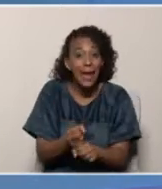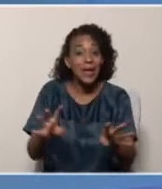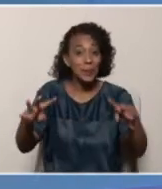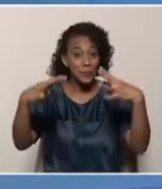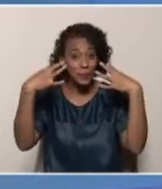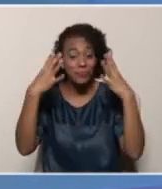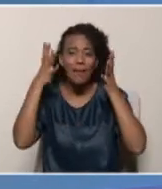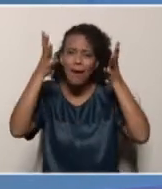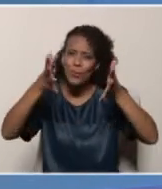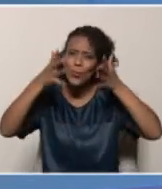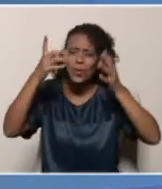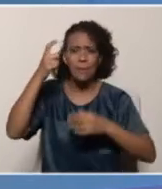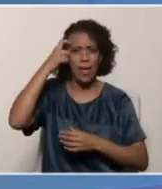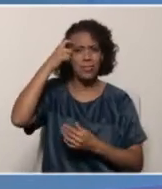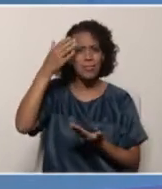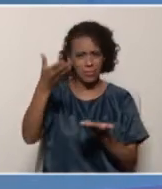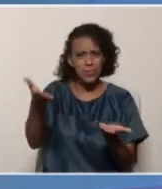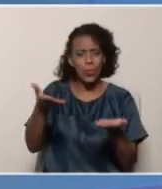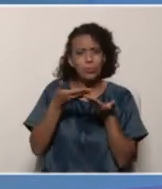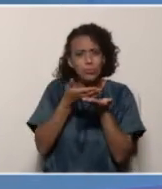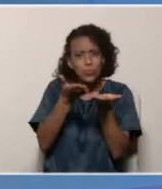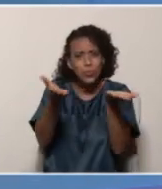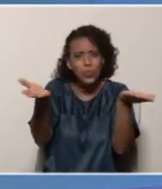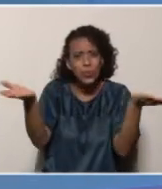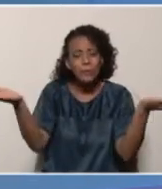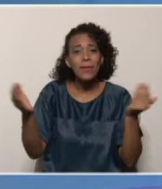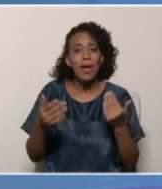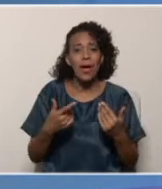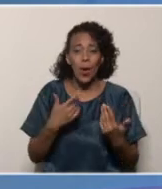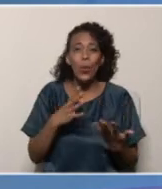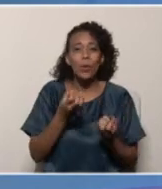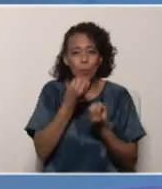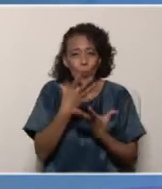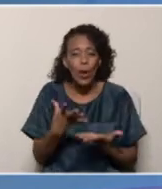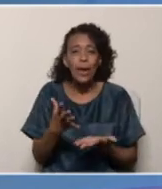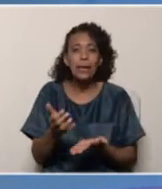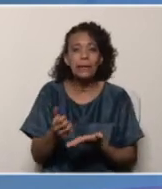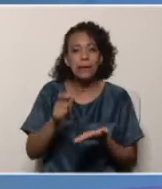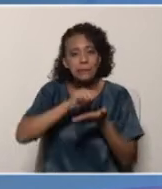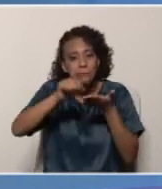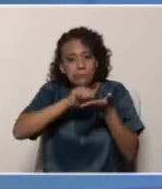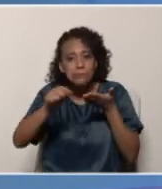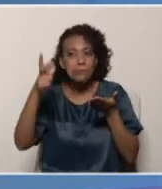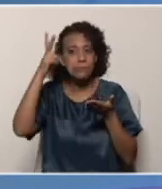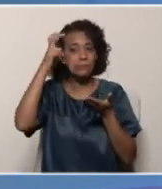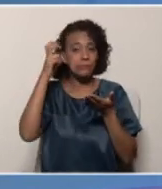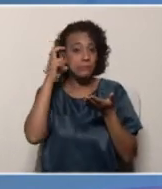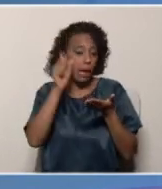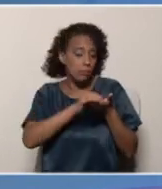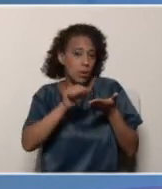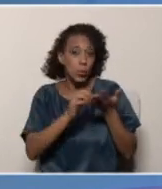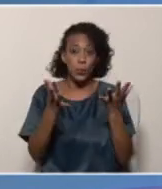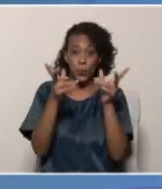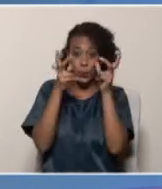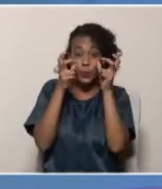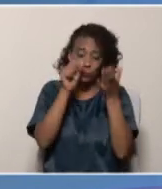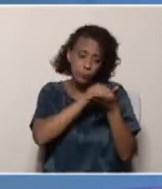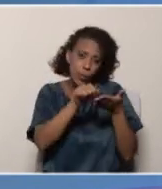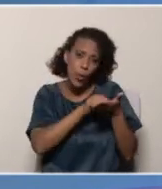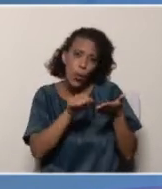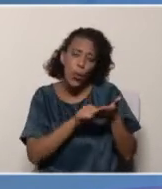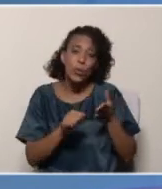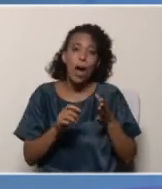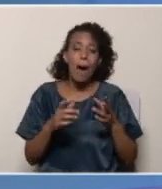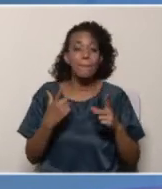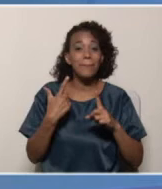de las recomendaciones que les doy hayan sido de utilidad, que las puedan aplicar en casa y recuerden